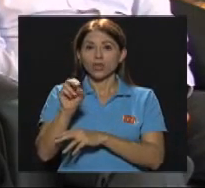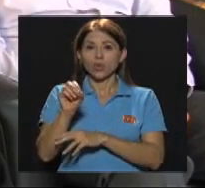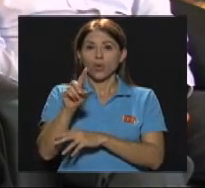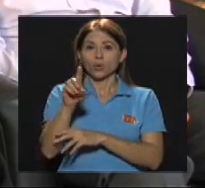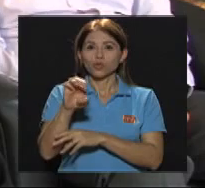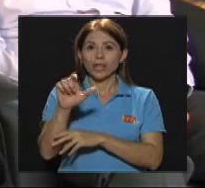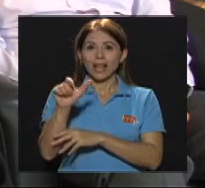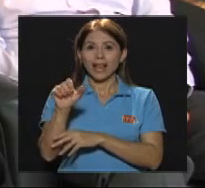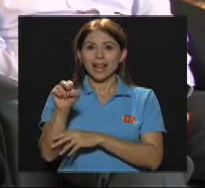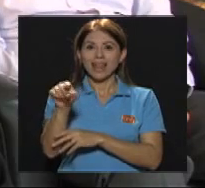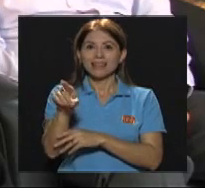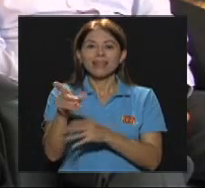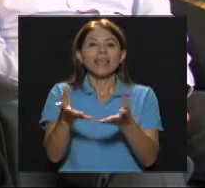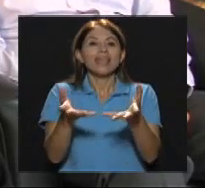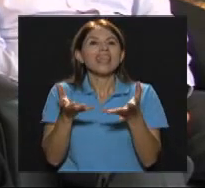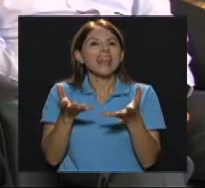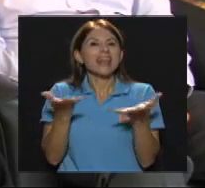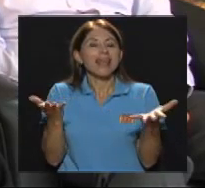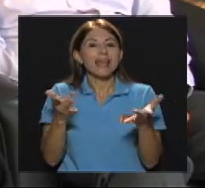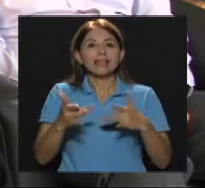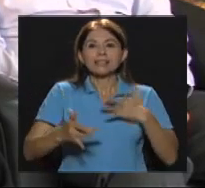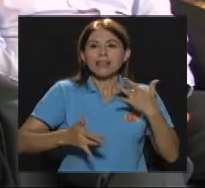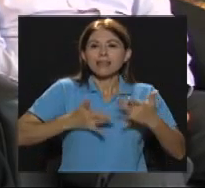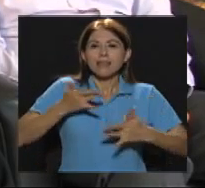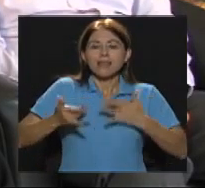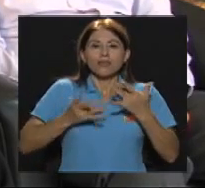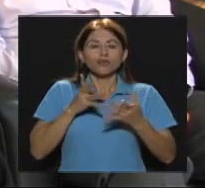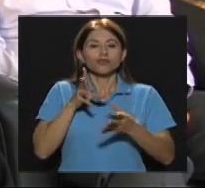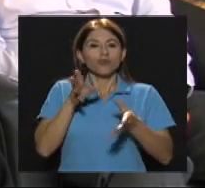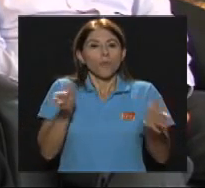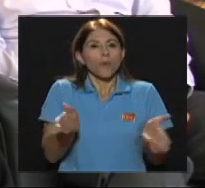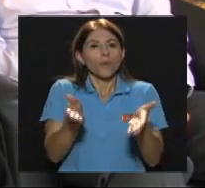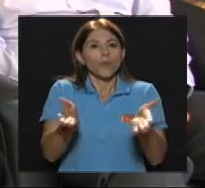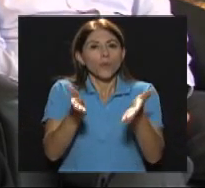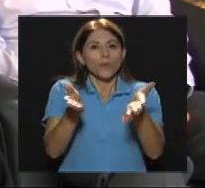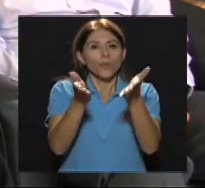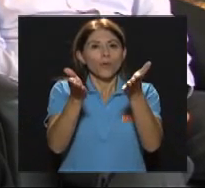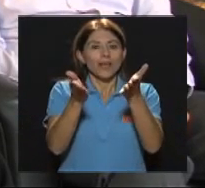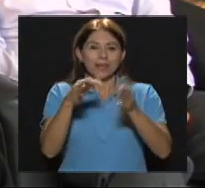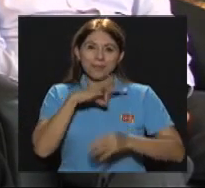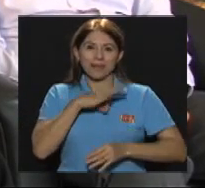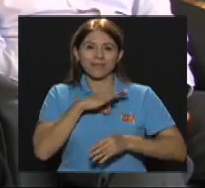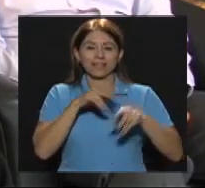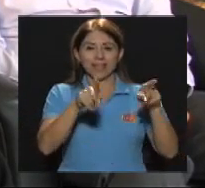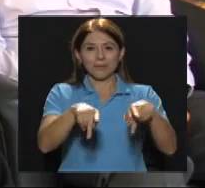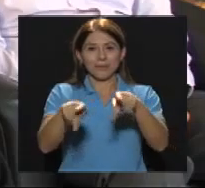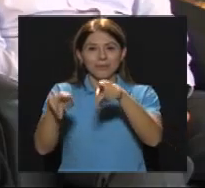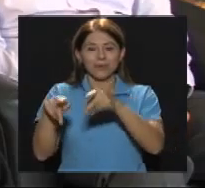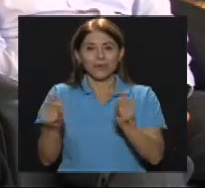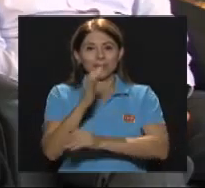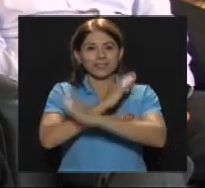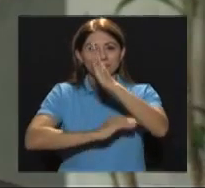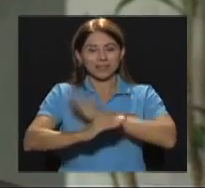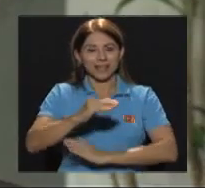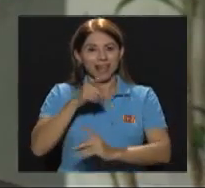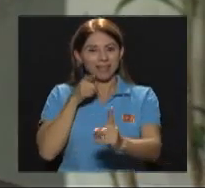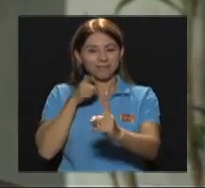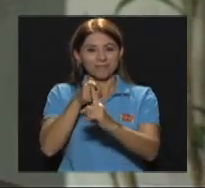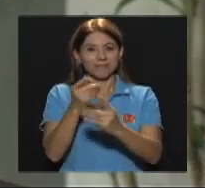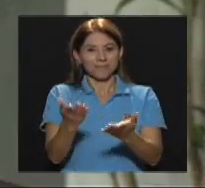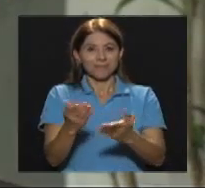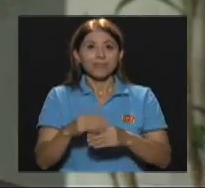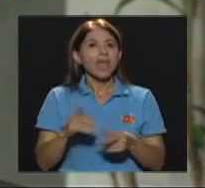estimular los sentidos Y beneficia en gran parte a los chicos y chicas con discapacidad Que son nuestra población meta